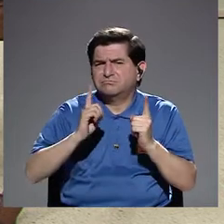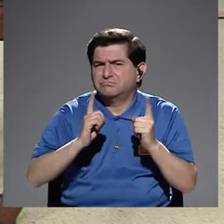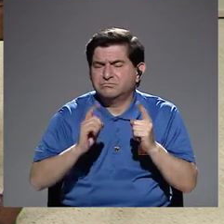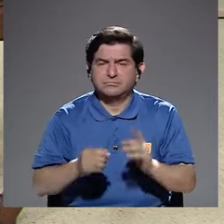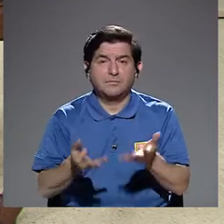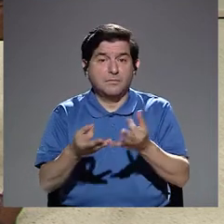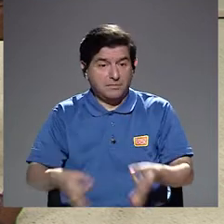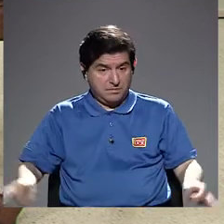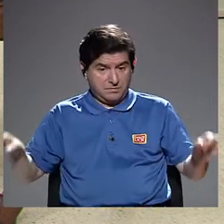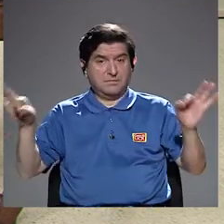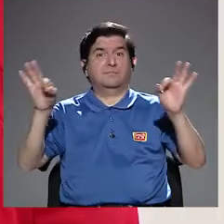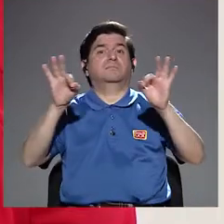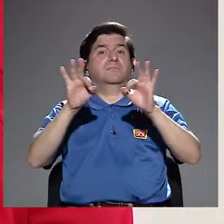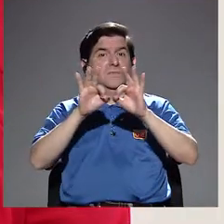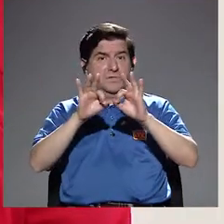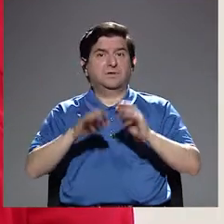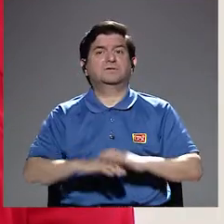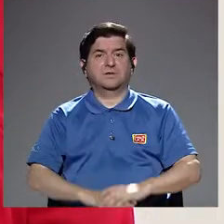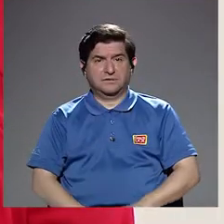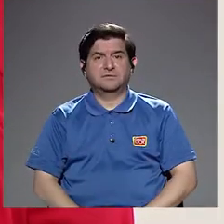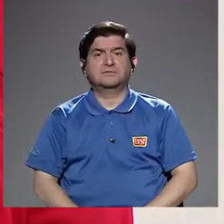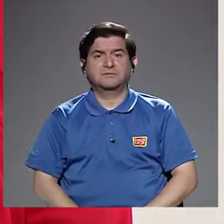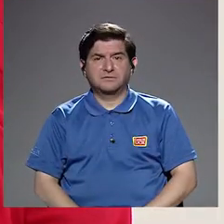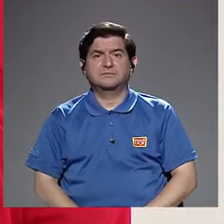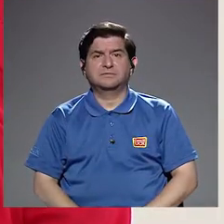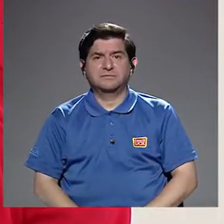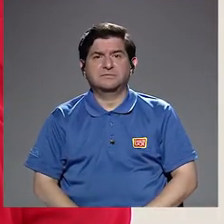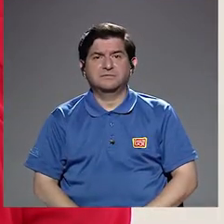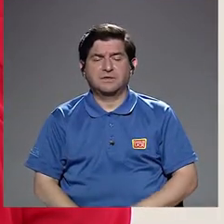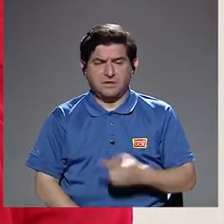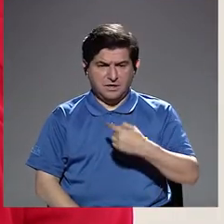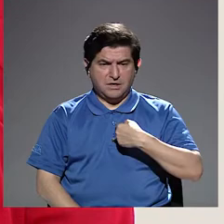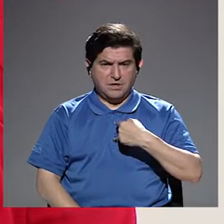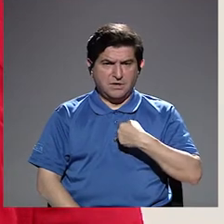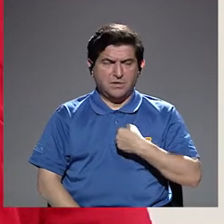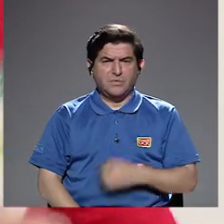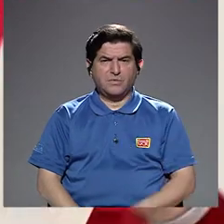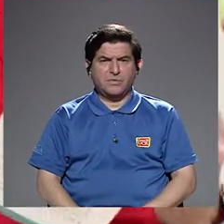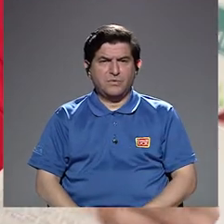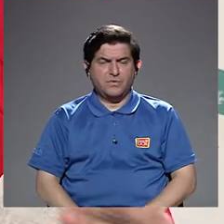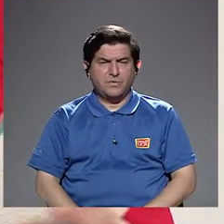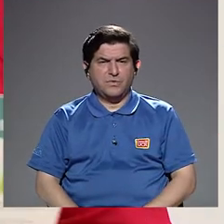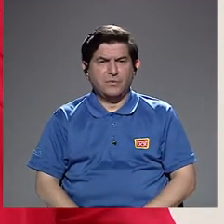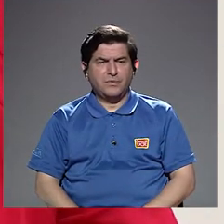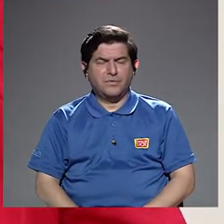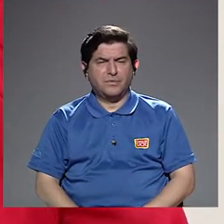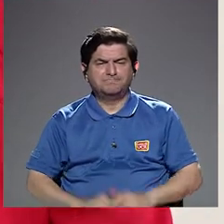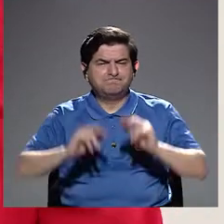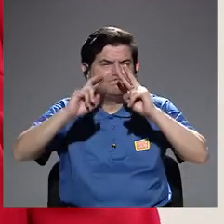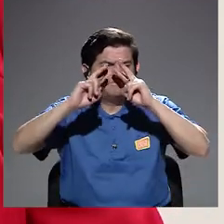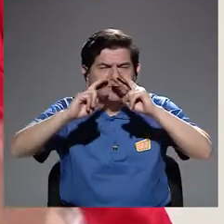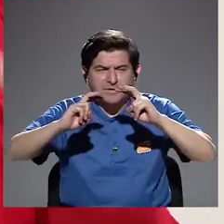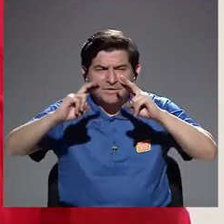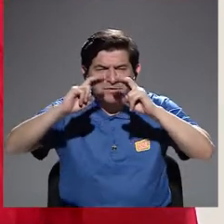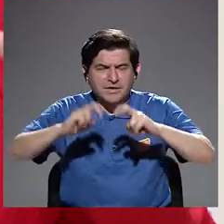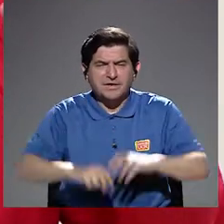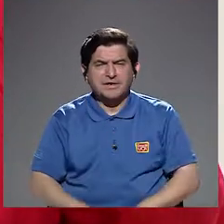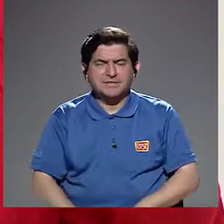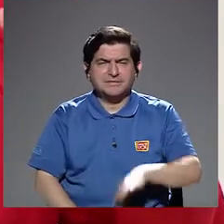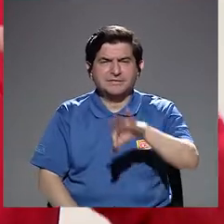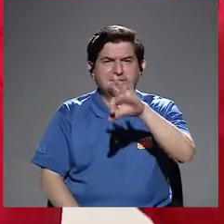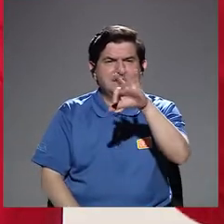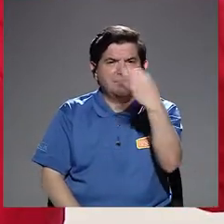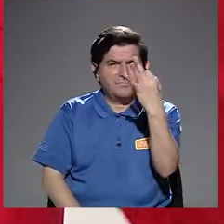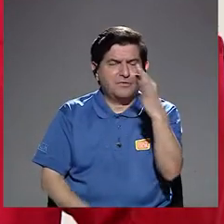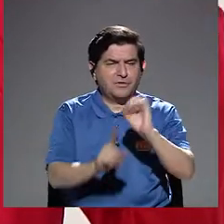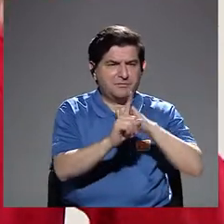Es importante, digamos, el verlo, bueno, en una magnitud